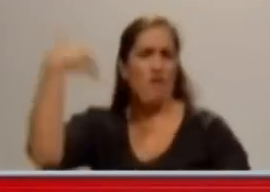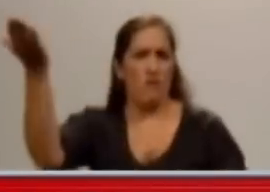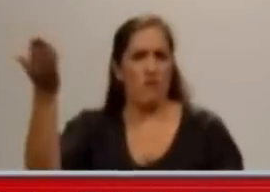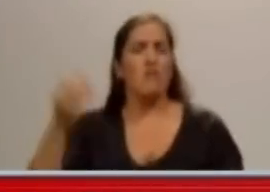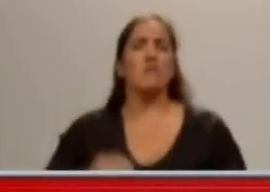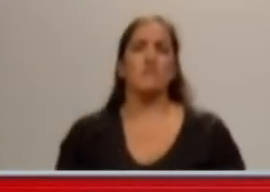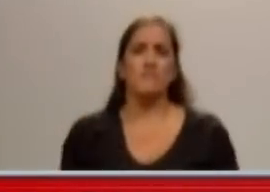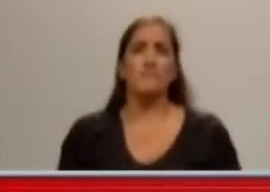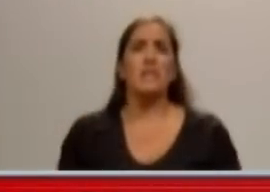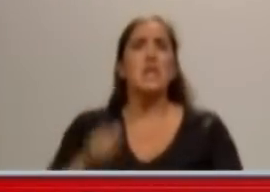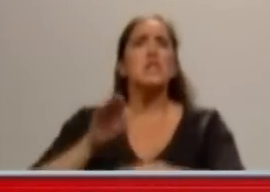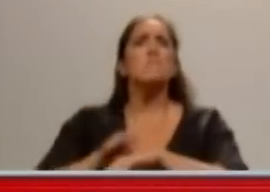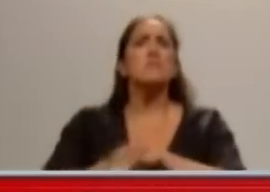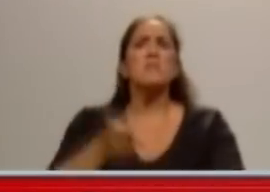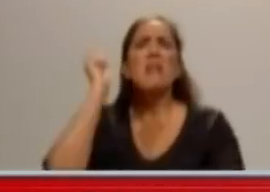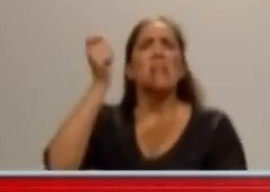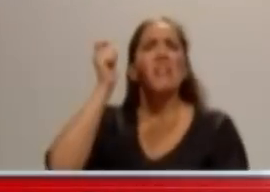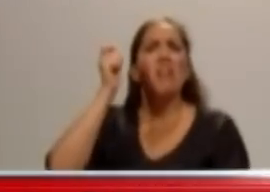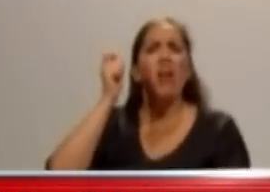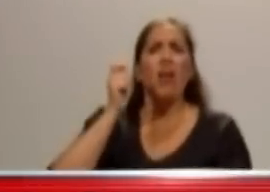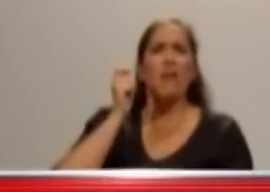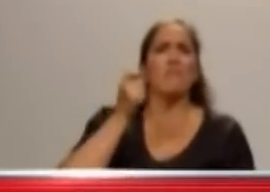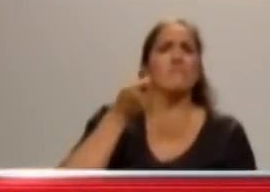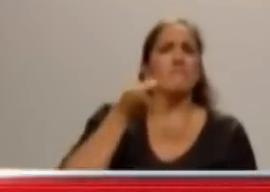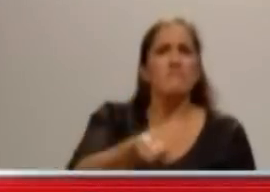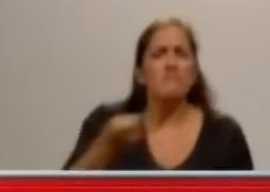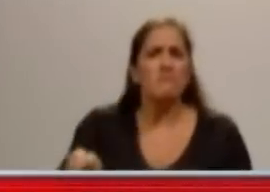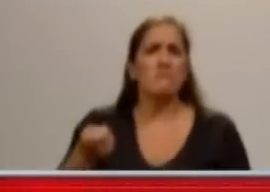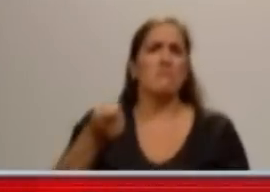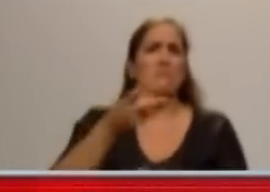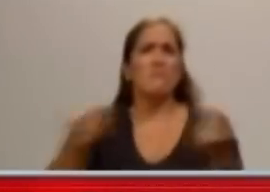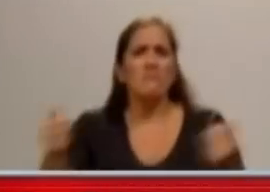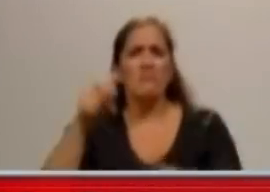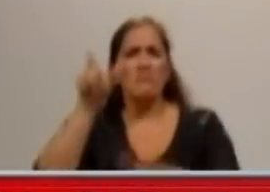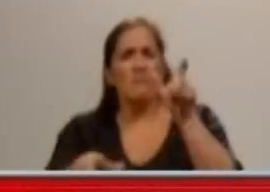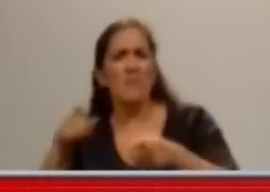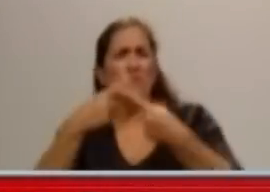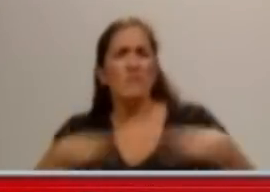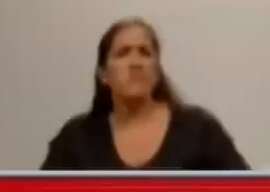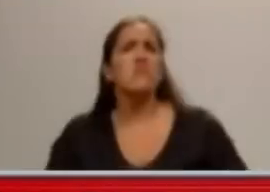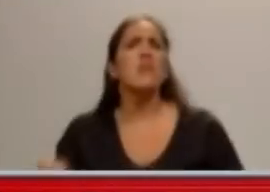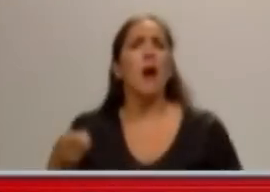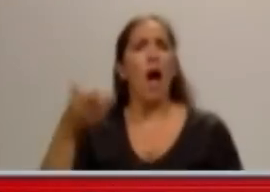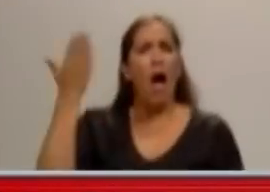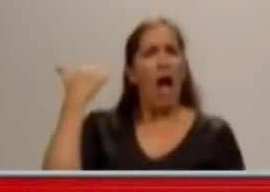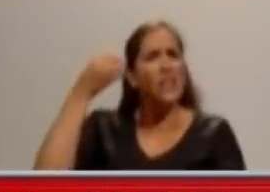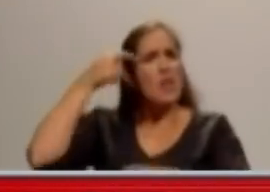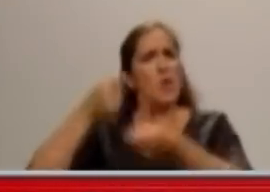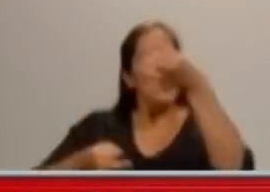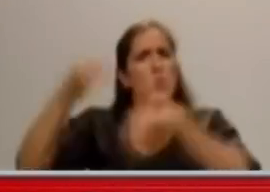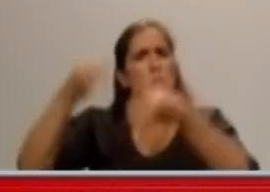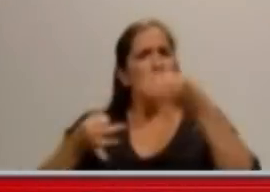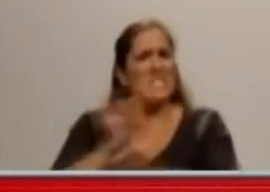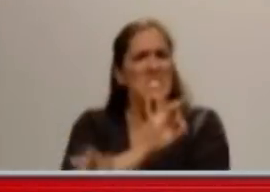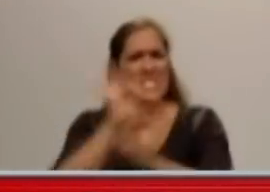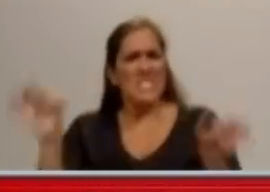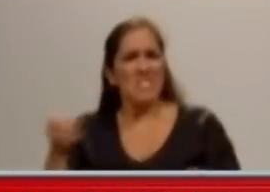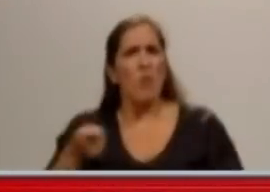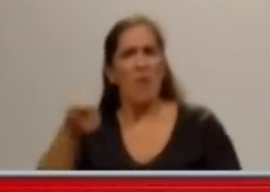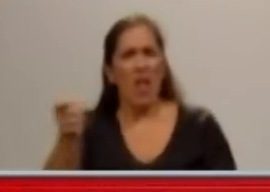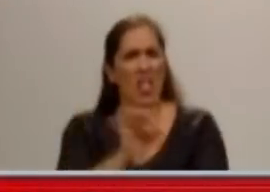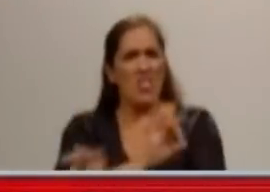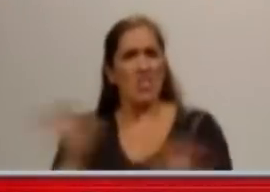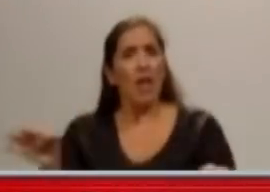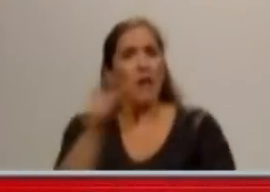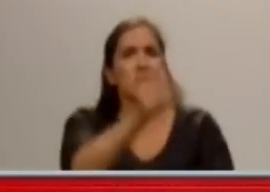creación de la unidad, ¿no es cierto? Sí. Bueno, y le dijo en el supermercado, porque viven cerca, te tengo que comentar algunas cosas que van a pasar con el tema